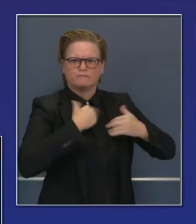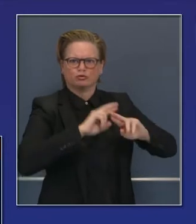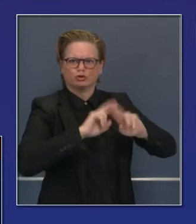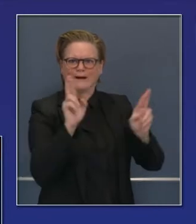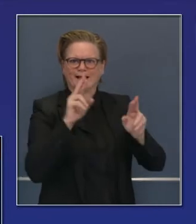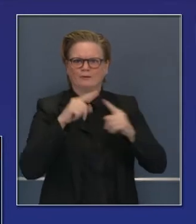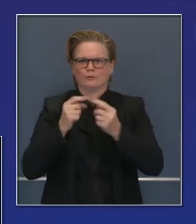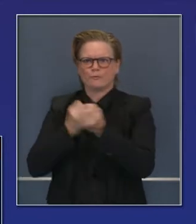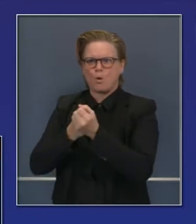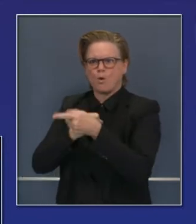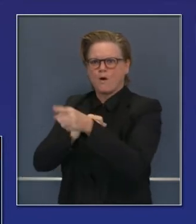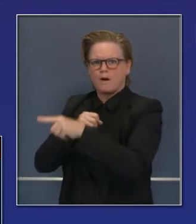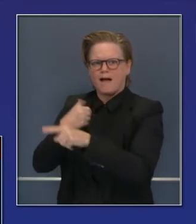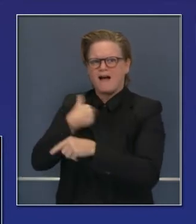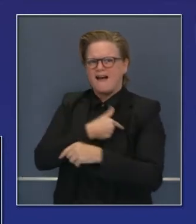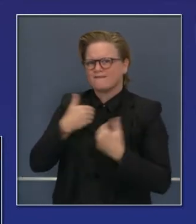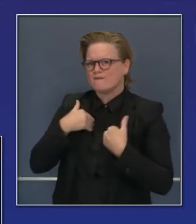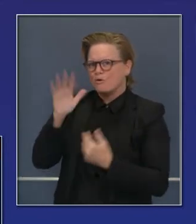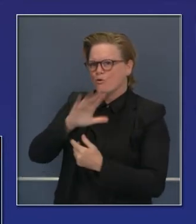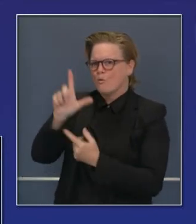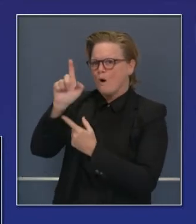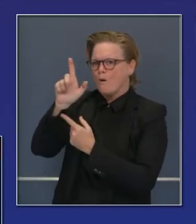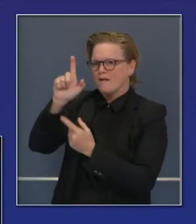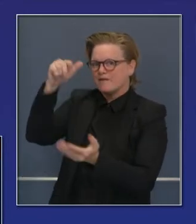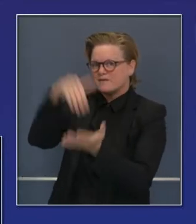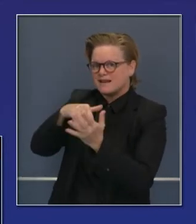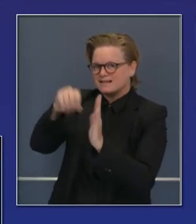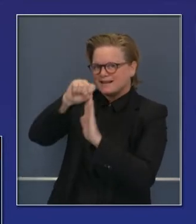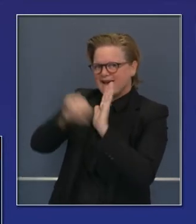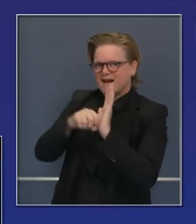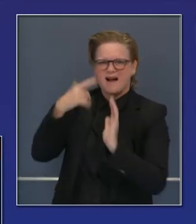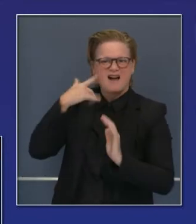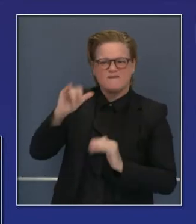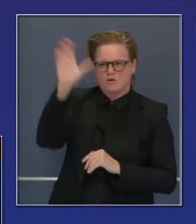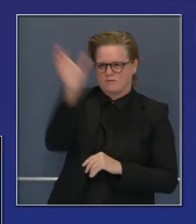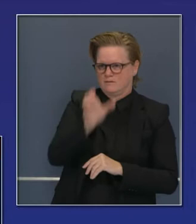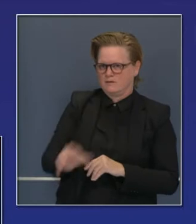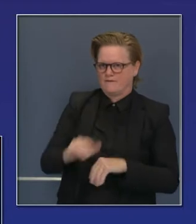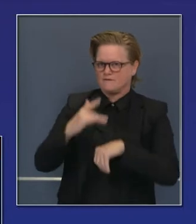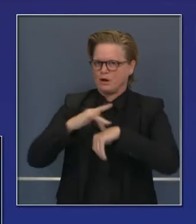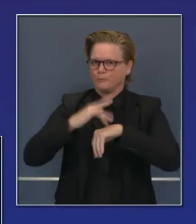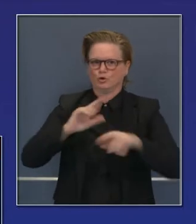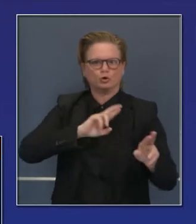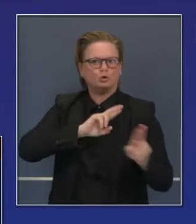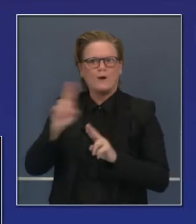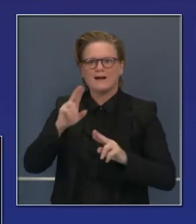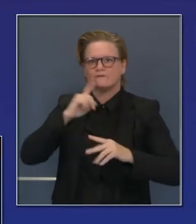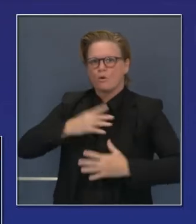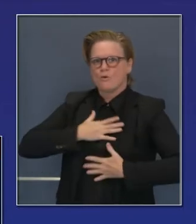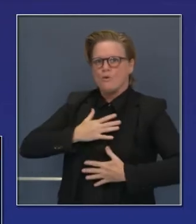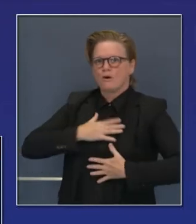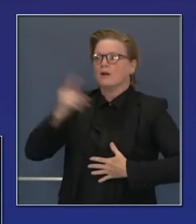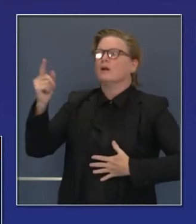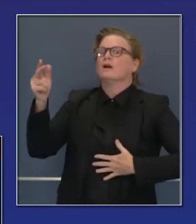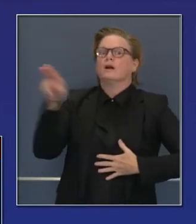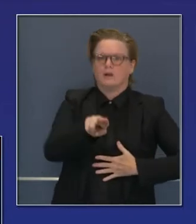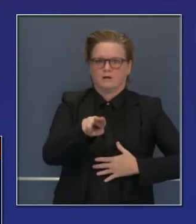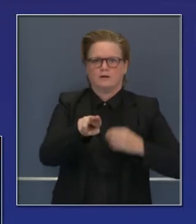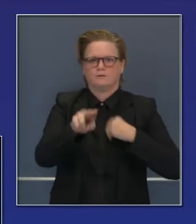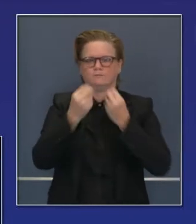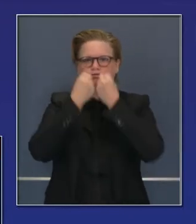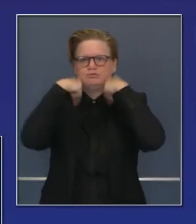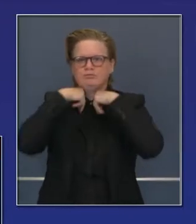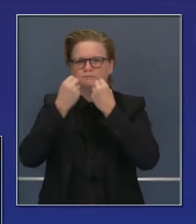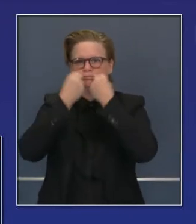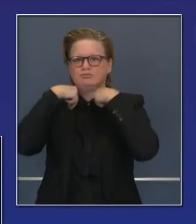Pueden ver que más de 21 mil ventiladores están ahora disponibles en el estado de California. Casi 7 mil